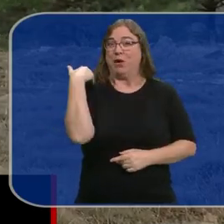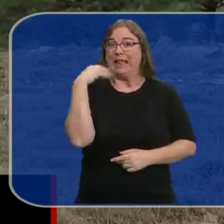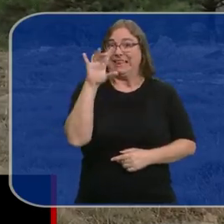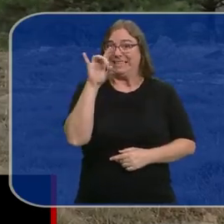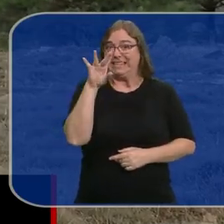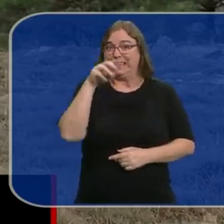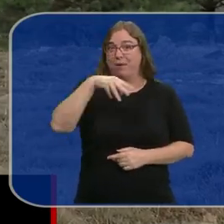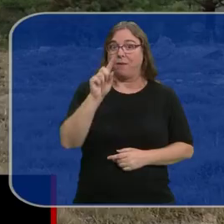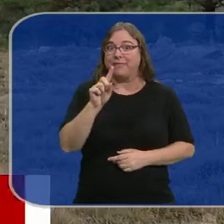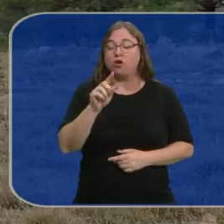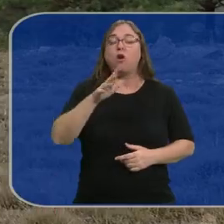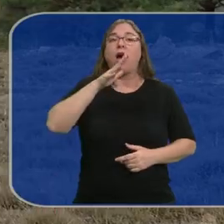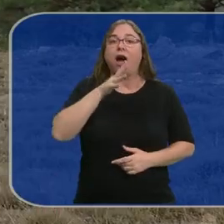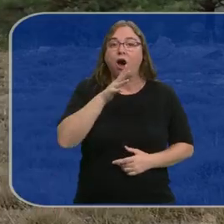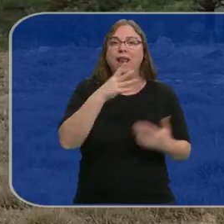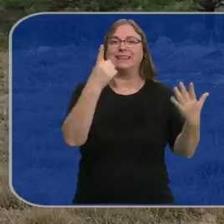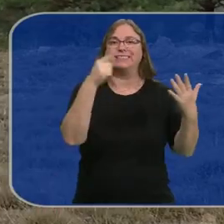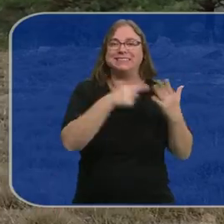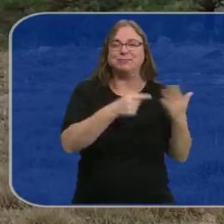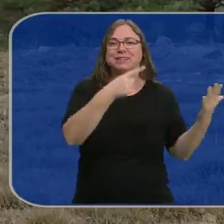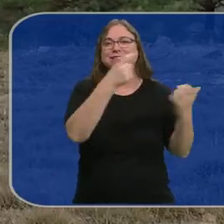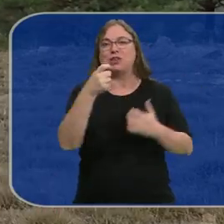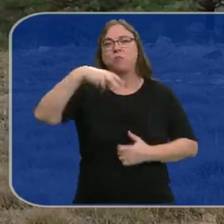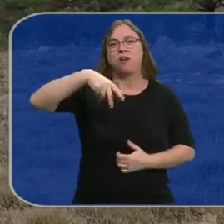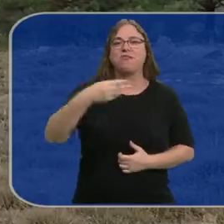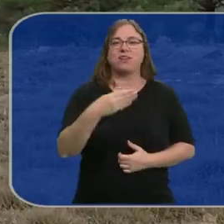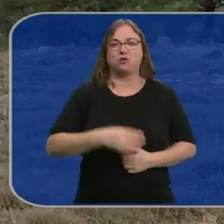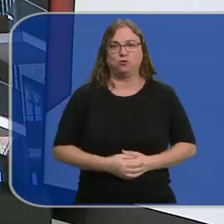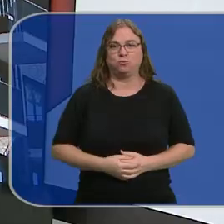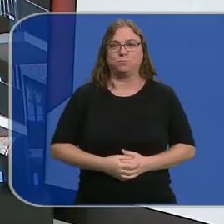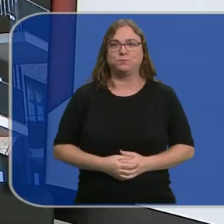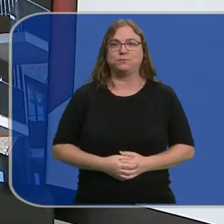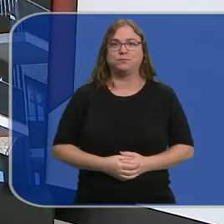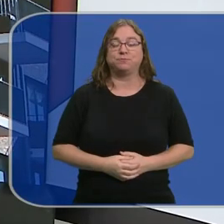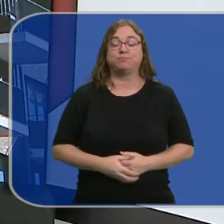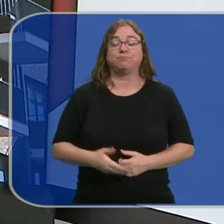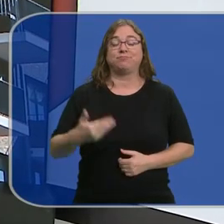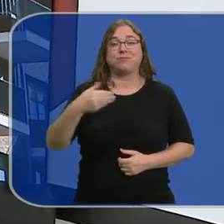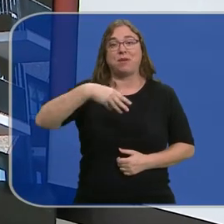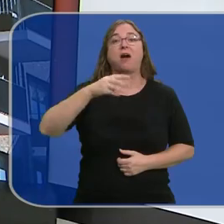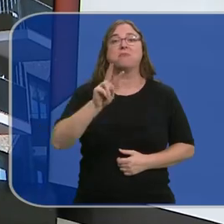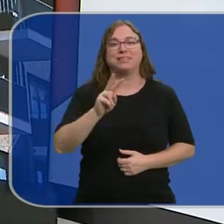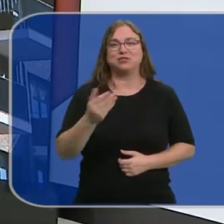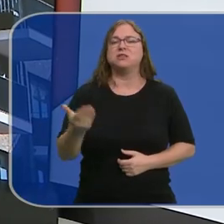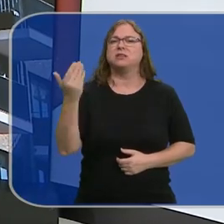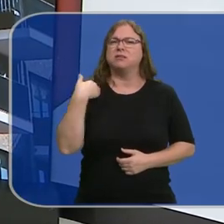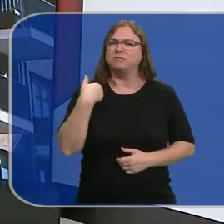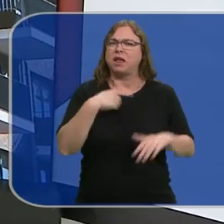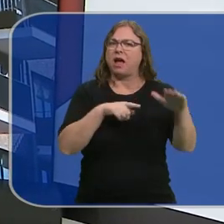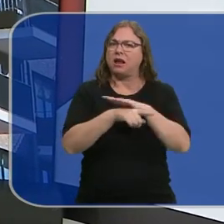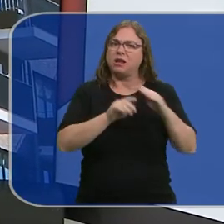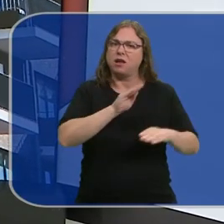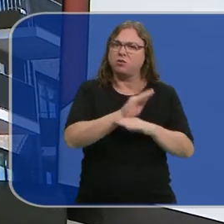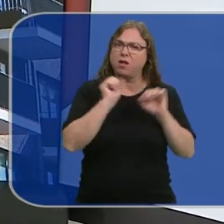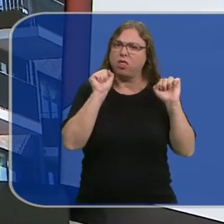15 de entonces a los 6.600 de ahora. Enseguida les damos más detalles. El retraso en la resolución de las ayudas al alquiler se